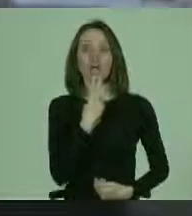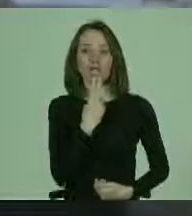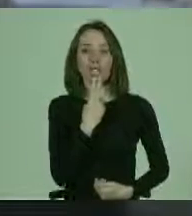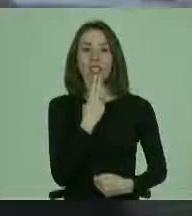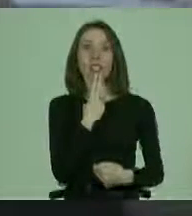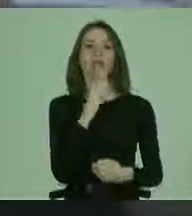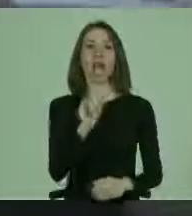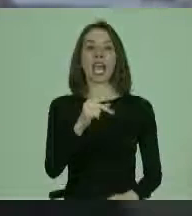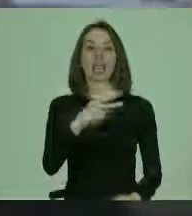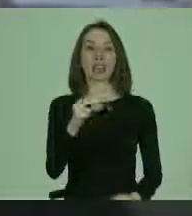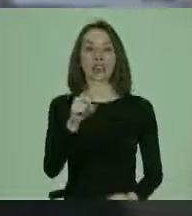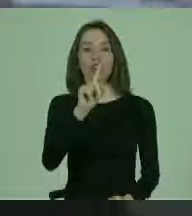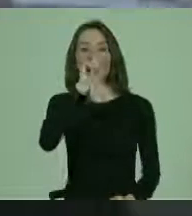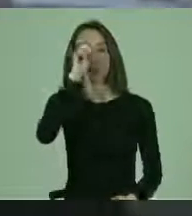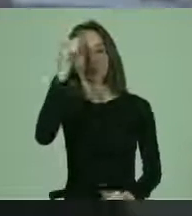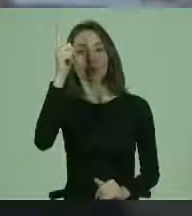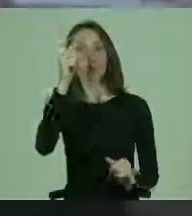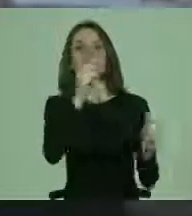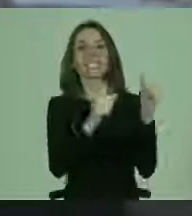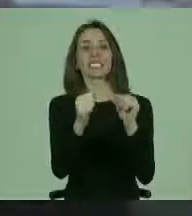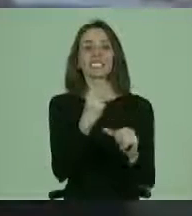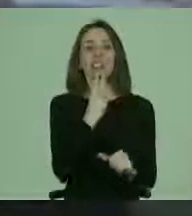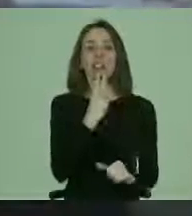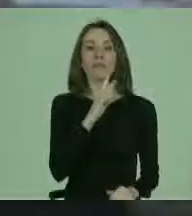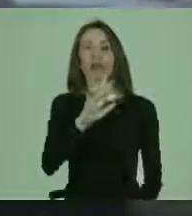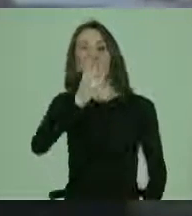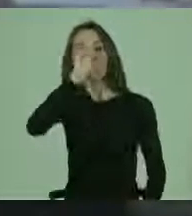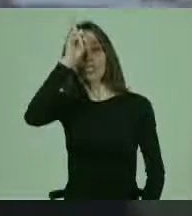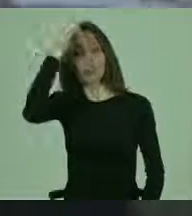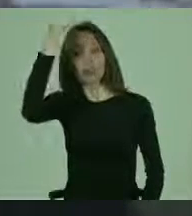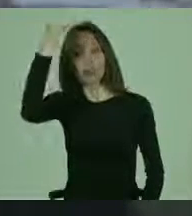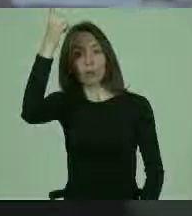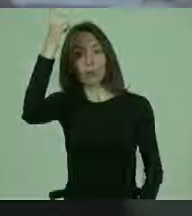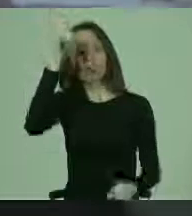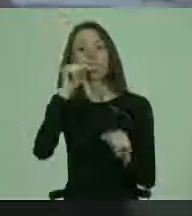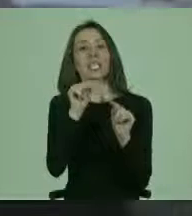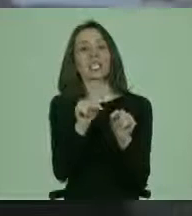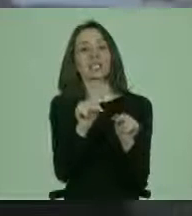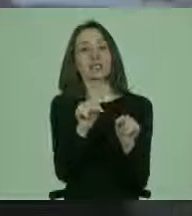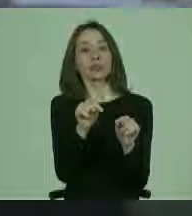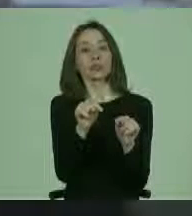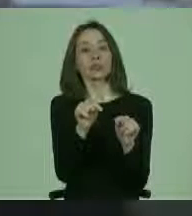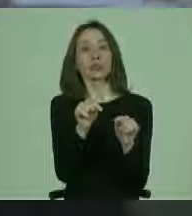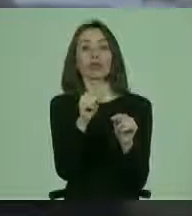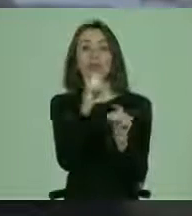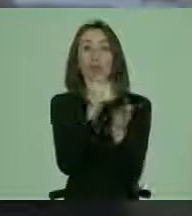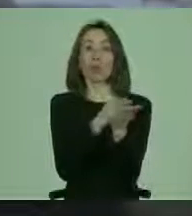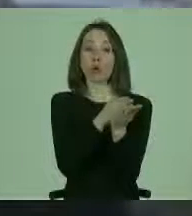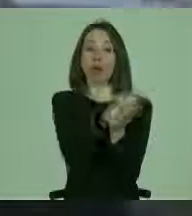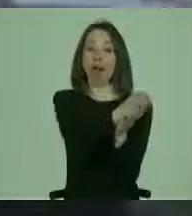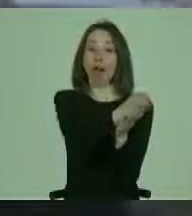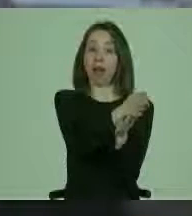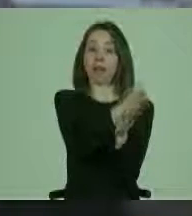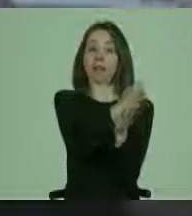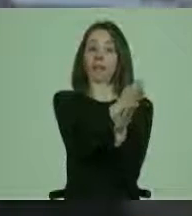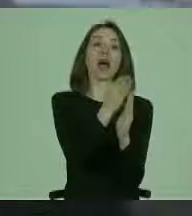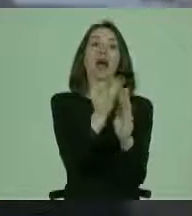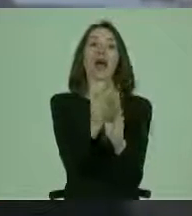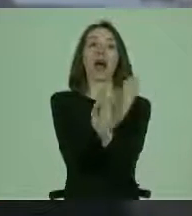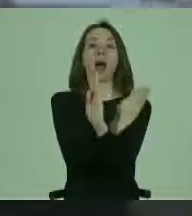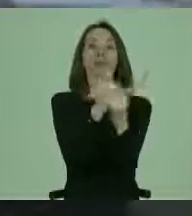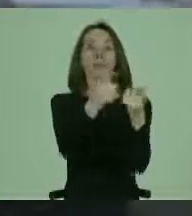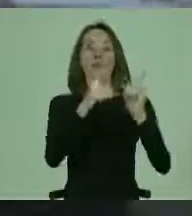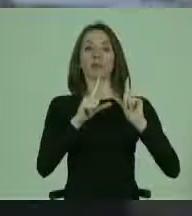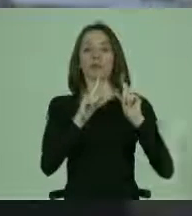costumbres, ciencias de la vida y la costumbre, es hoy día una disciplina prejurídica.